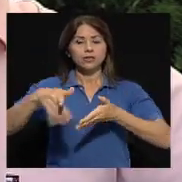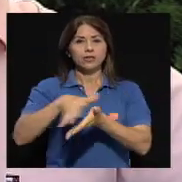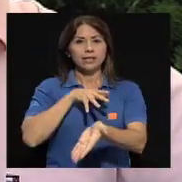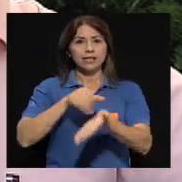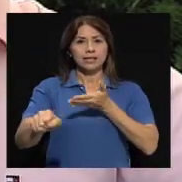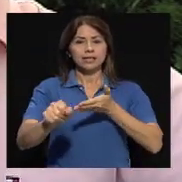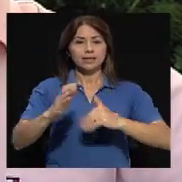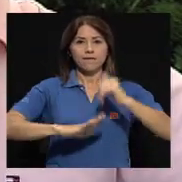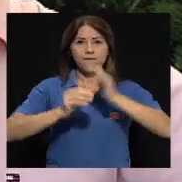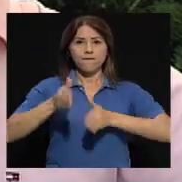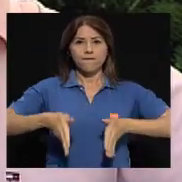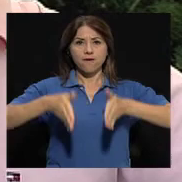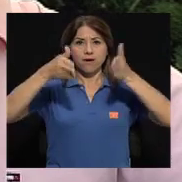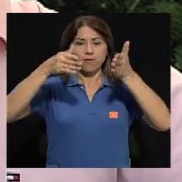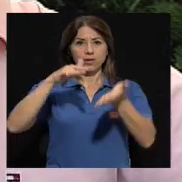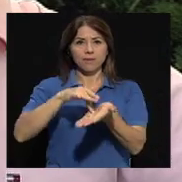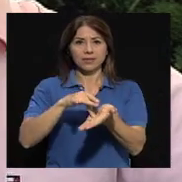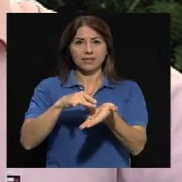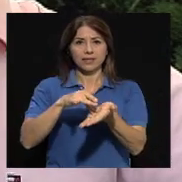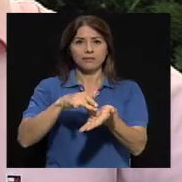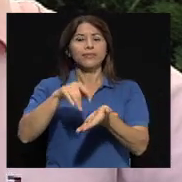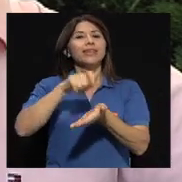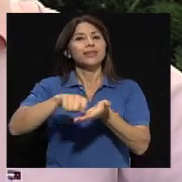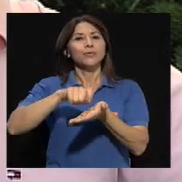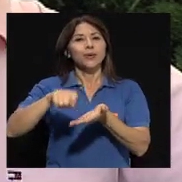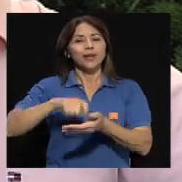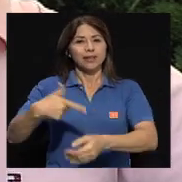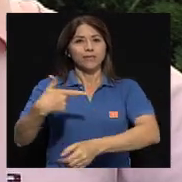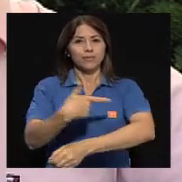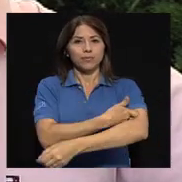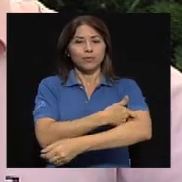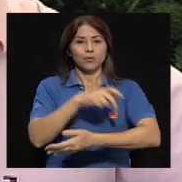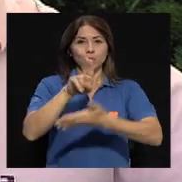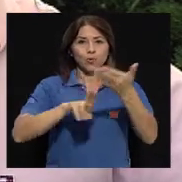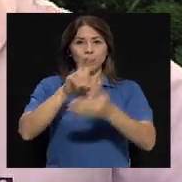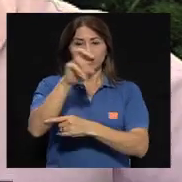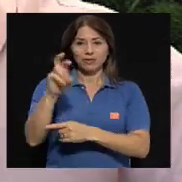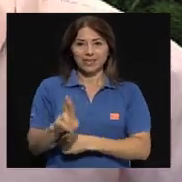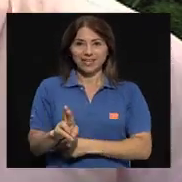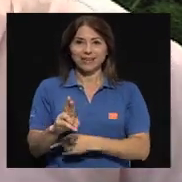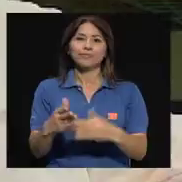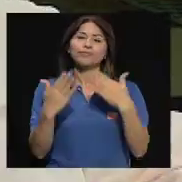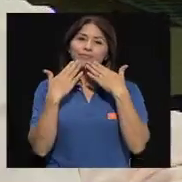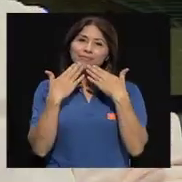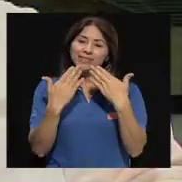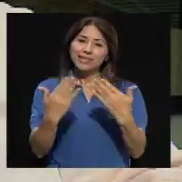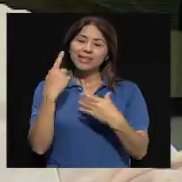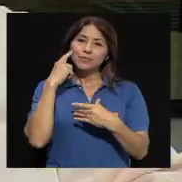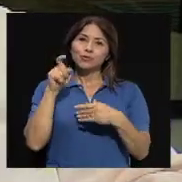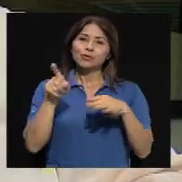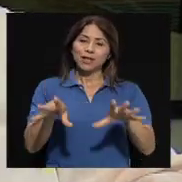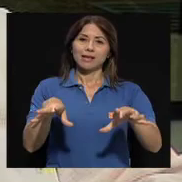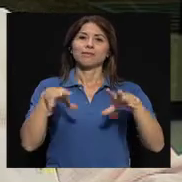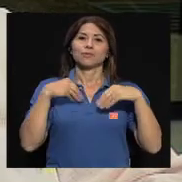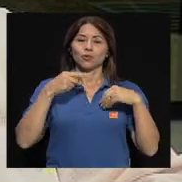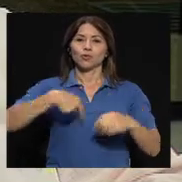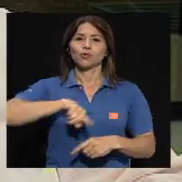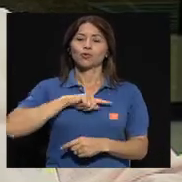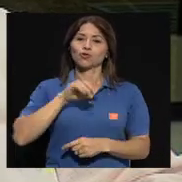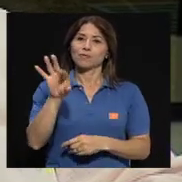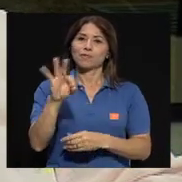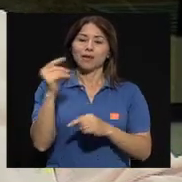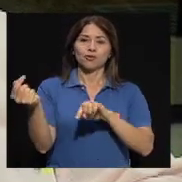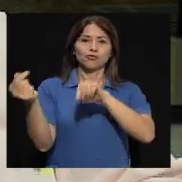Facultad de Medicina y de la Escuela de Enfermería de la Universidad de Costa Rica. Muchísimas gracias por aceptar nuestra